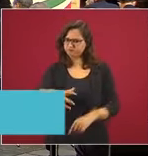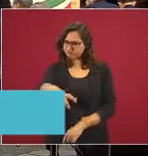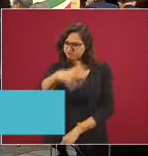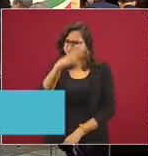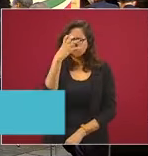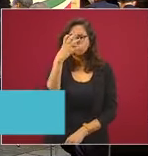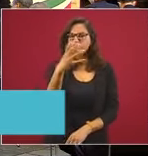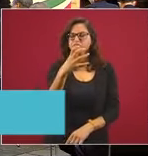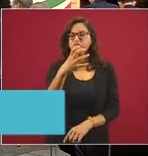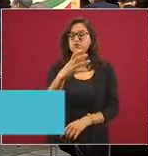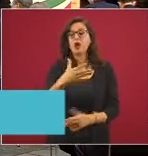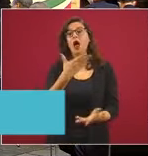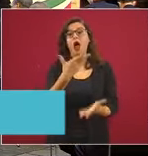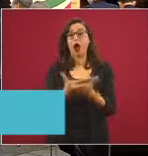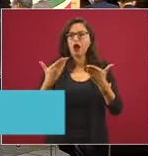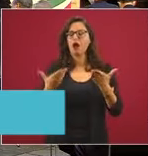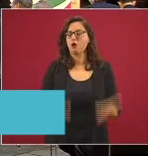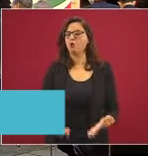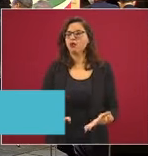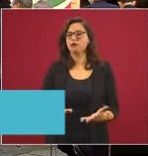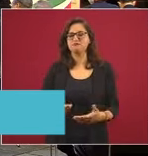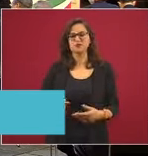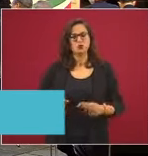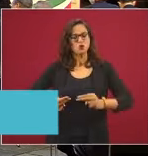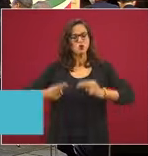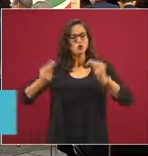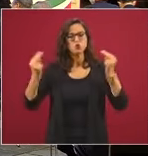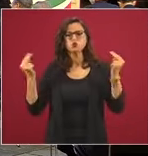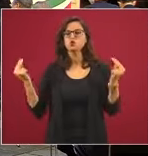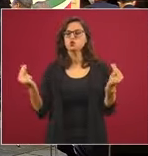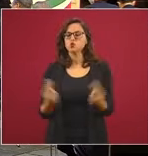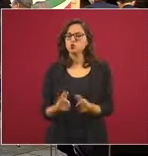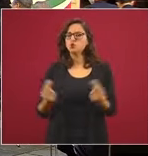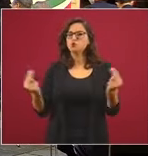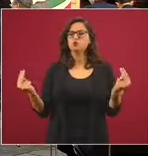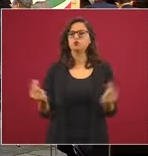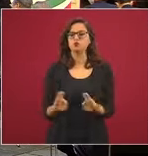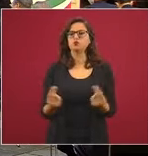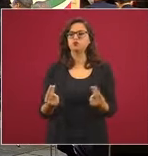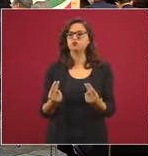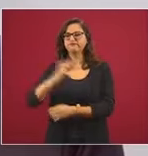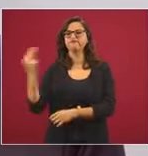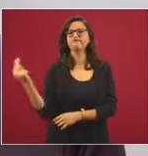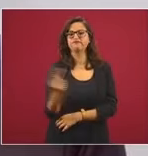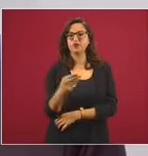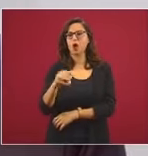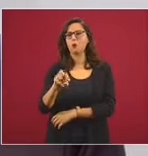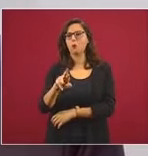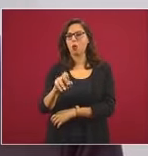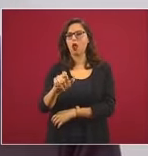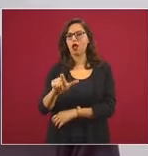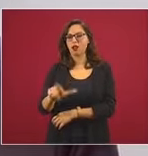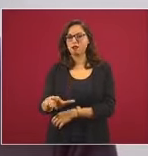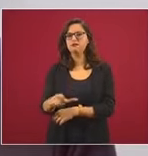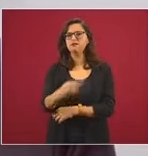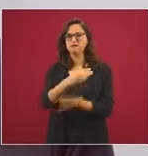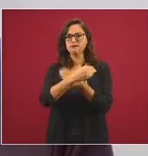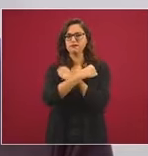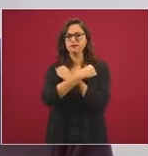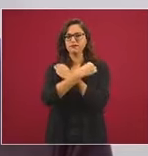tiempos, más que en otros, transformar es moralizar. Este gobierno